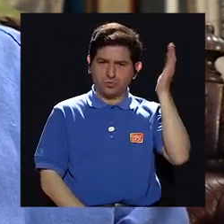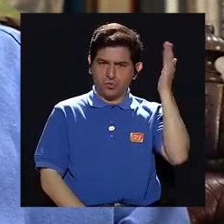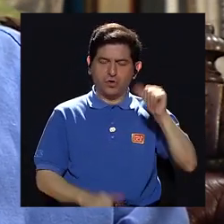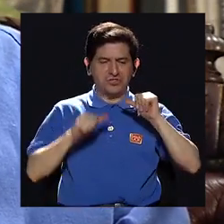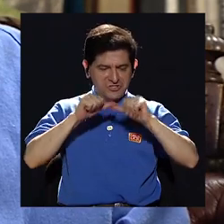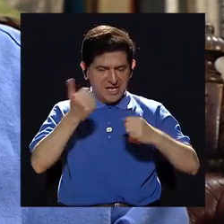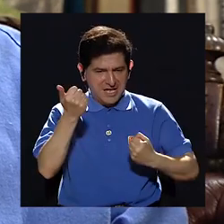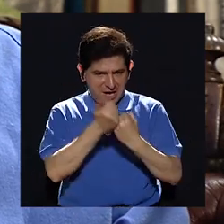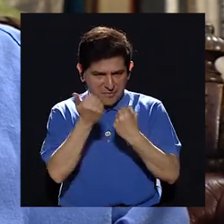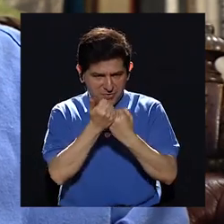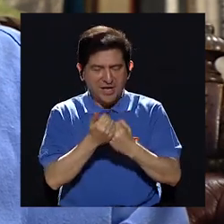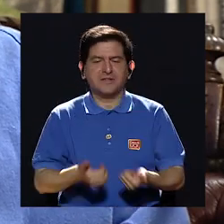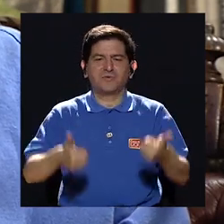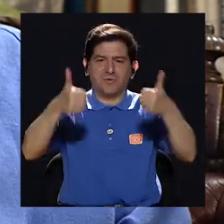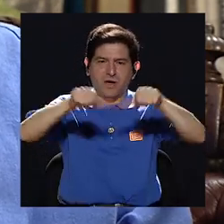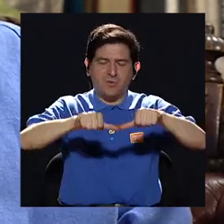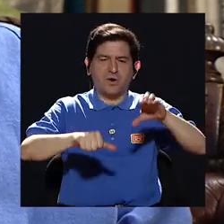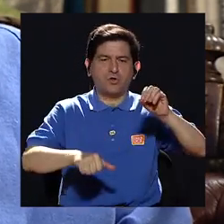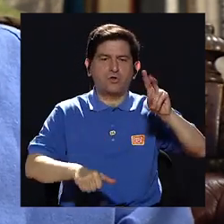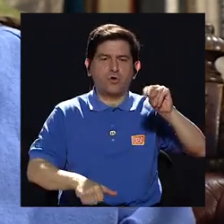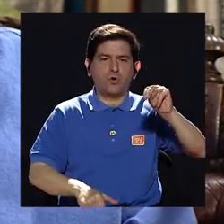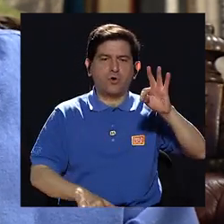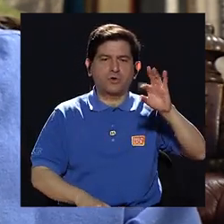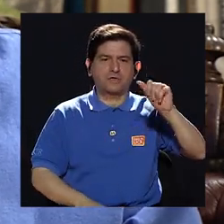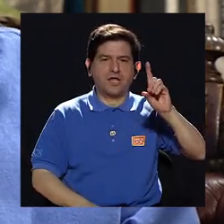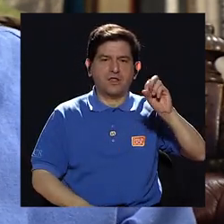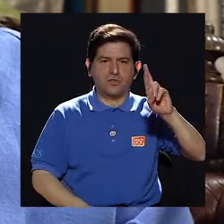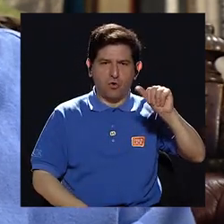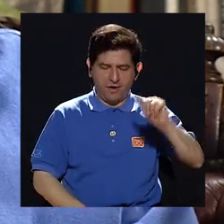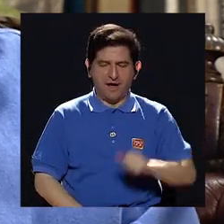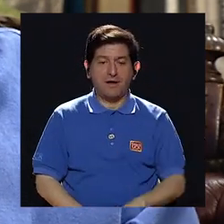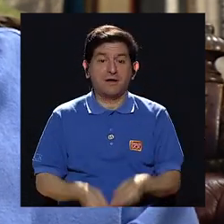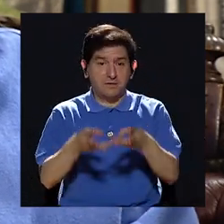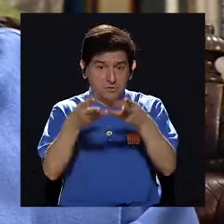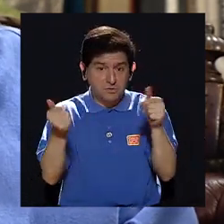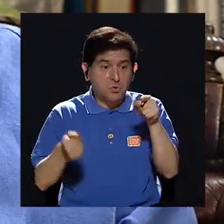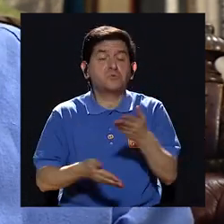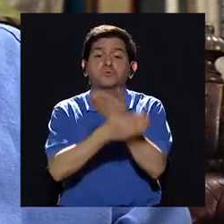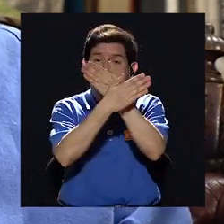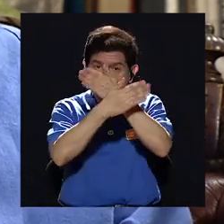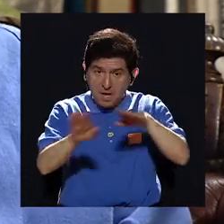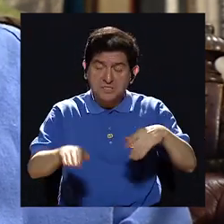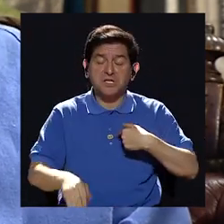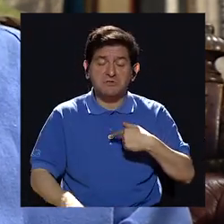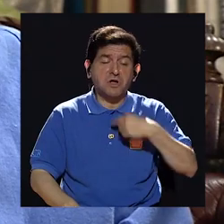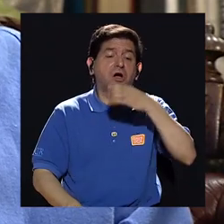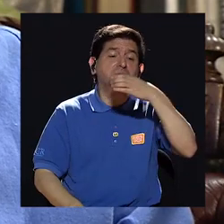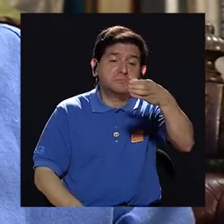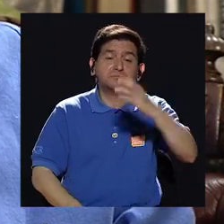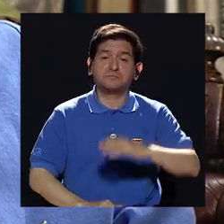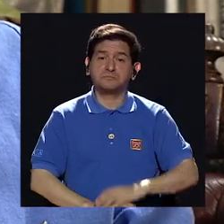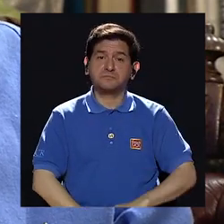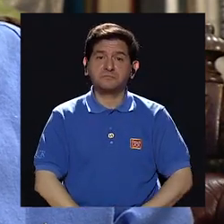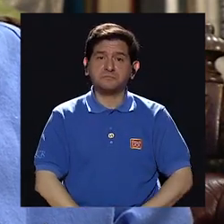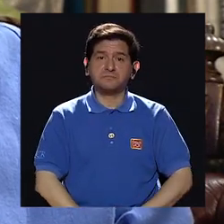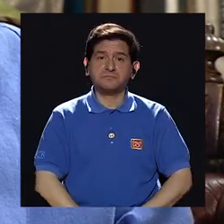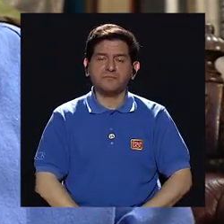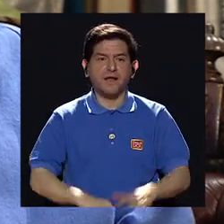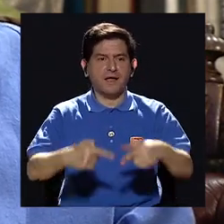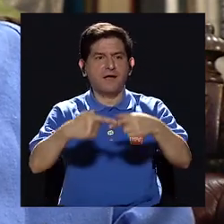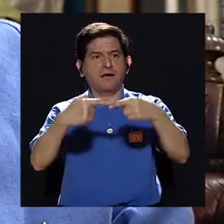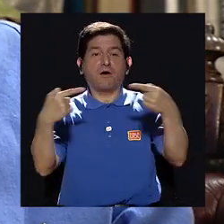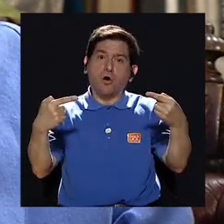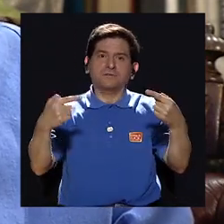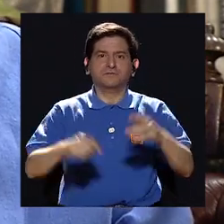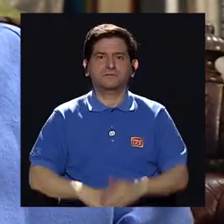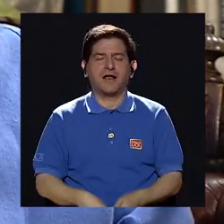continué apoyando a Contadora. O sea, era una solución pacífica lo que yo recomendaba contra